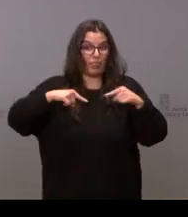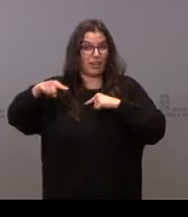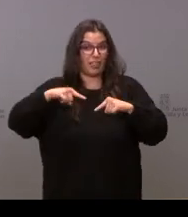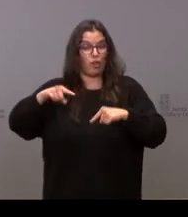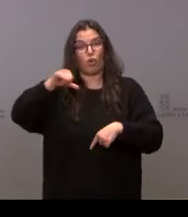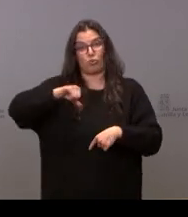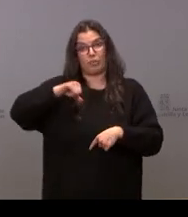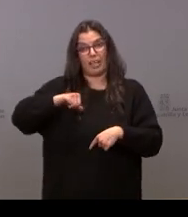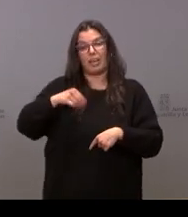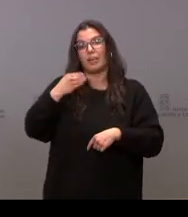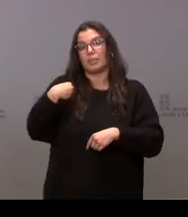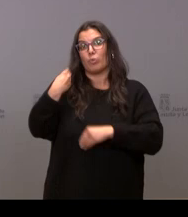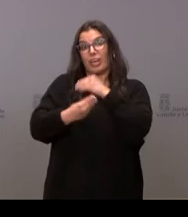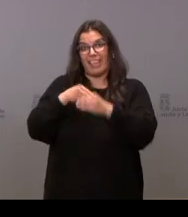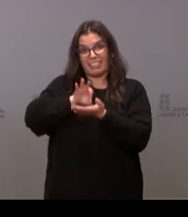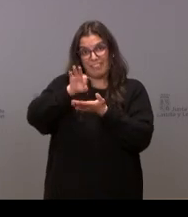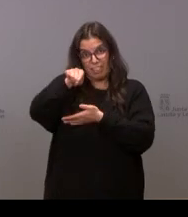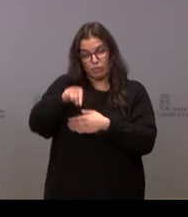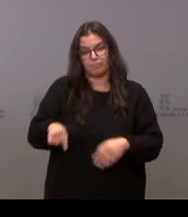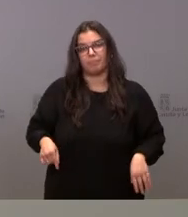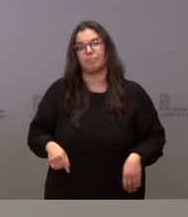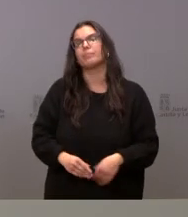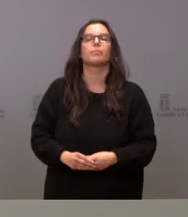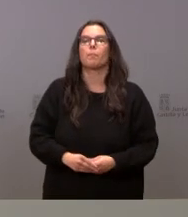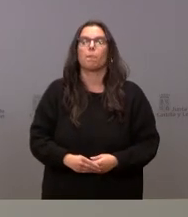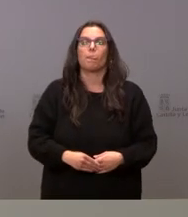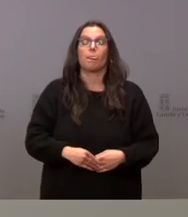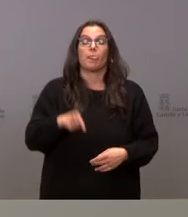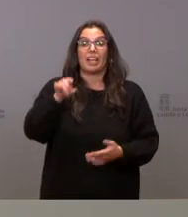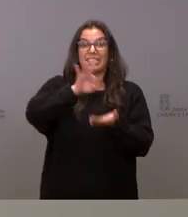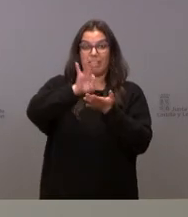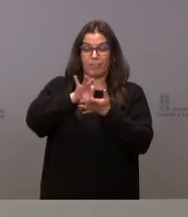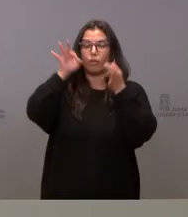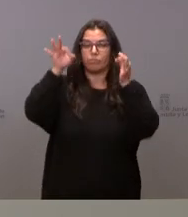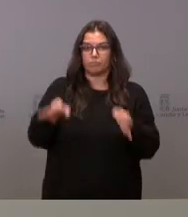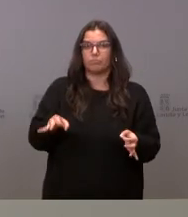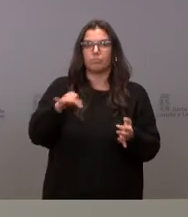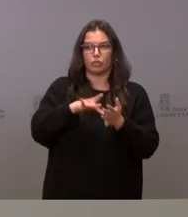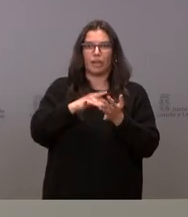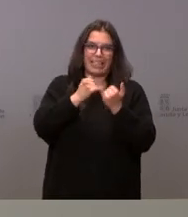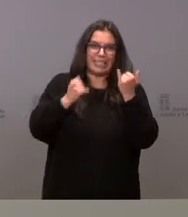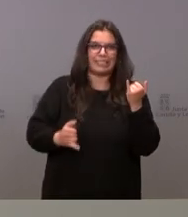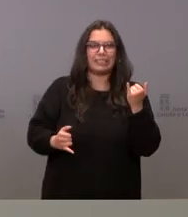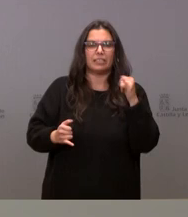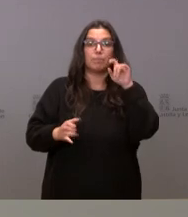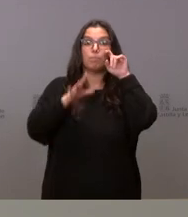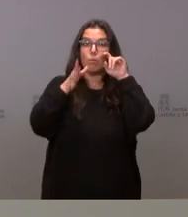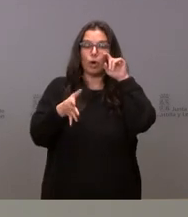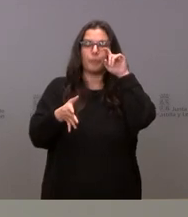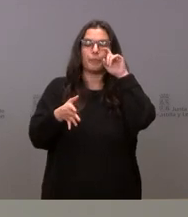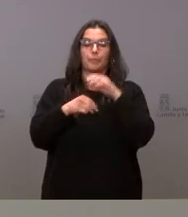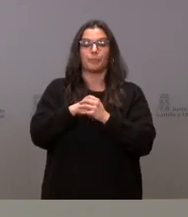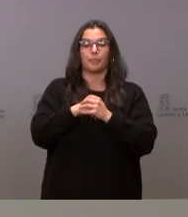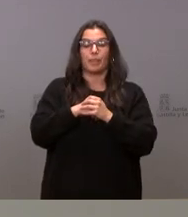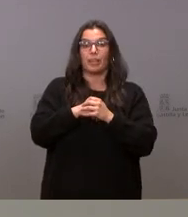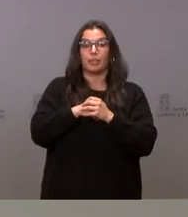hospital sobre la actividad en ese servicio Bueno en ese servicio efectivamente ha habido una crisis una crisis porque en todos los